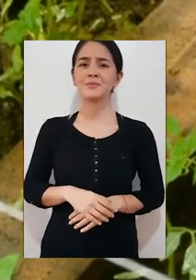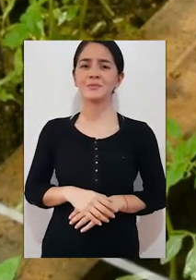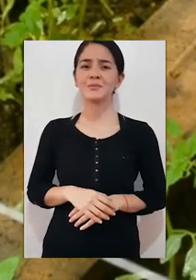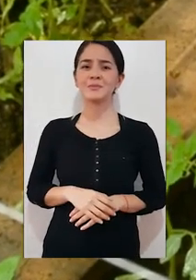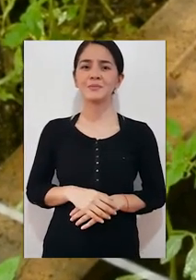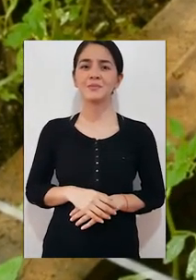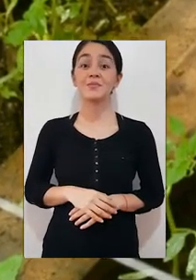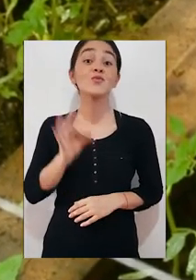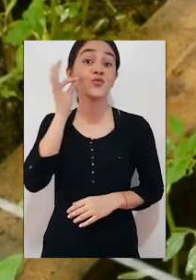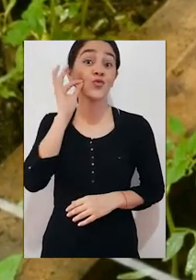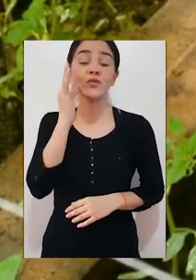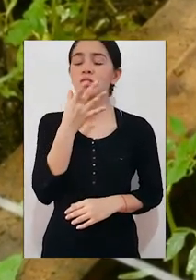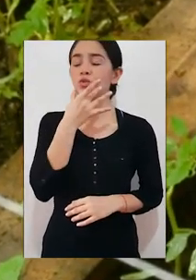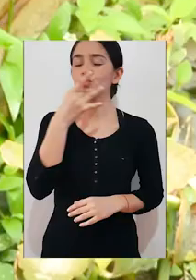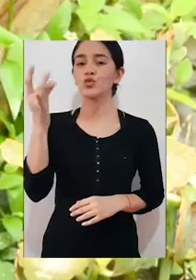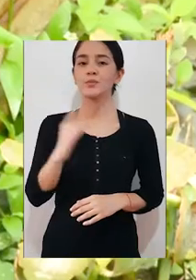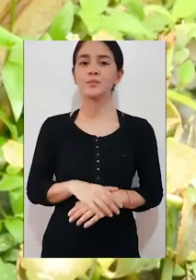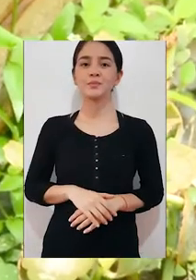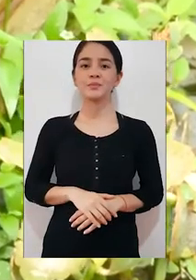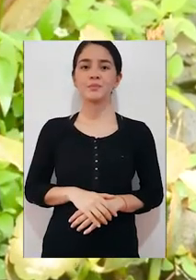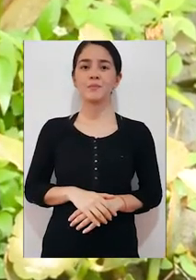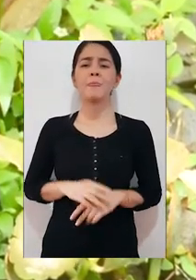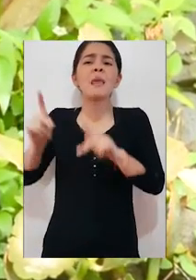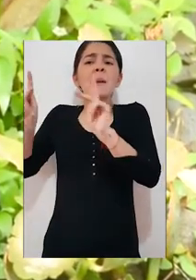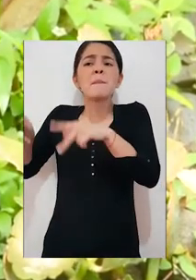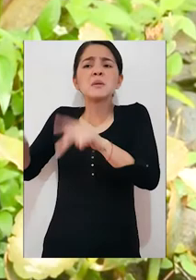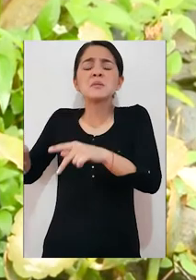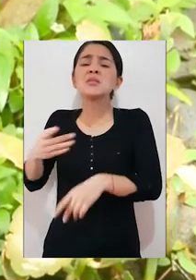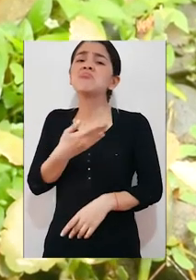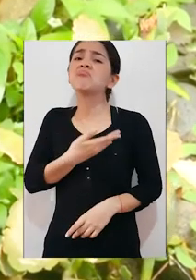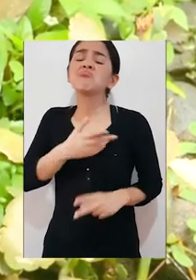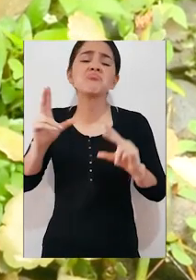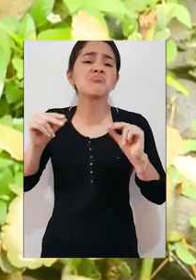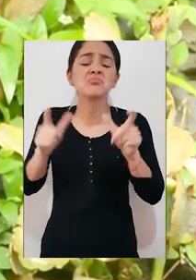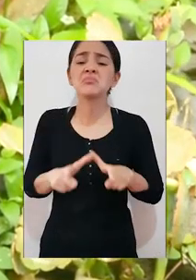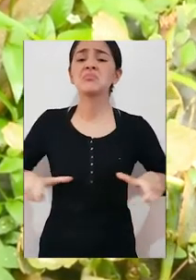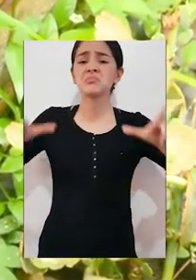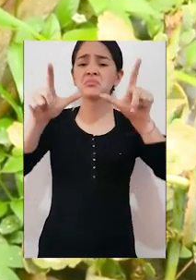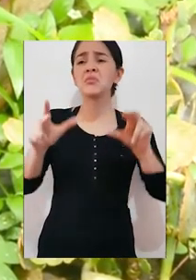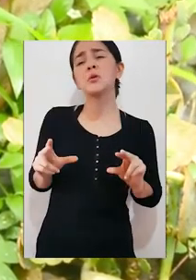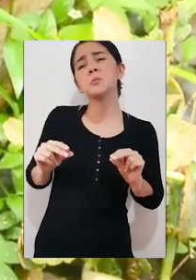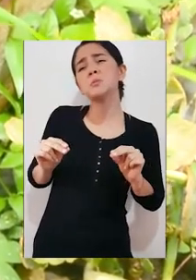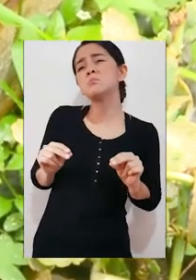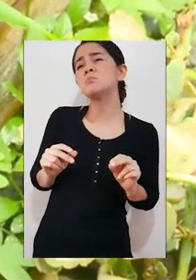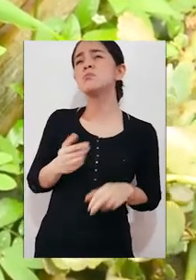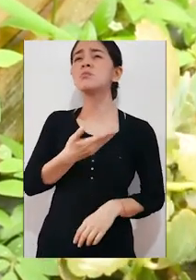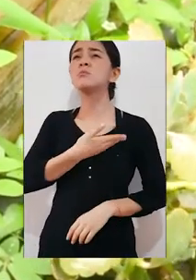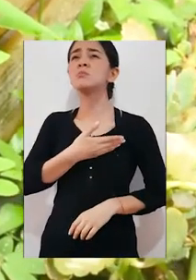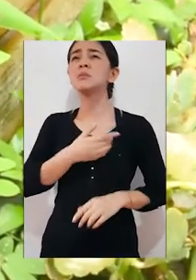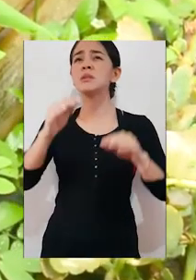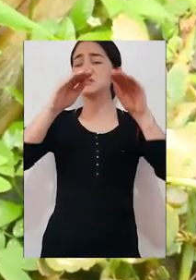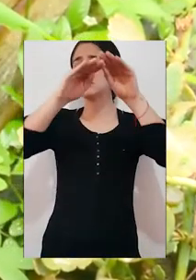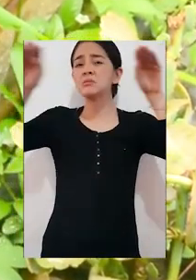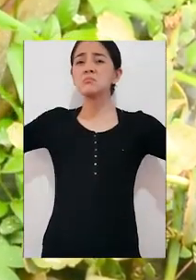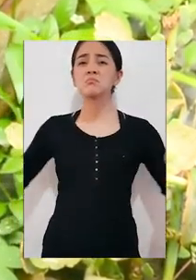probablemente los frutos sean mucho más ricos. Y para las personas que no tienen un espacio muy grande o no pueden conseguir una pieza de